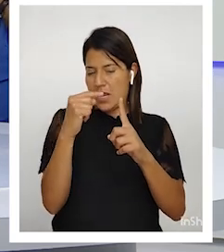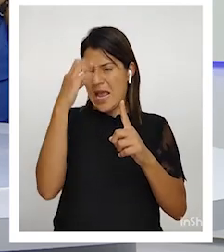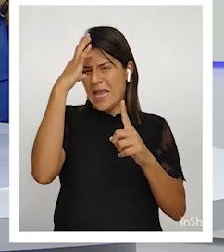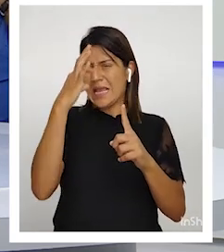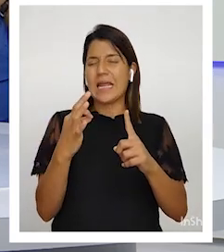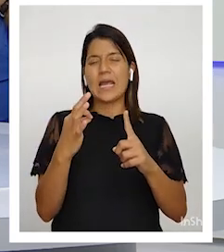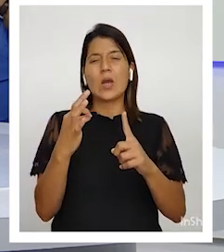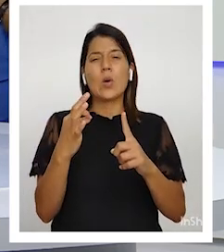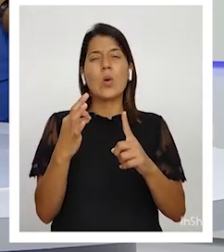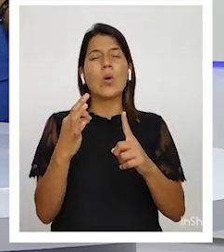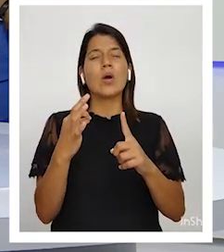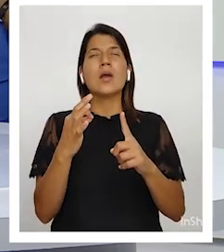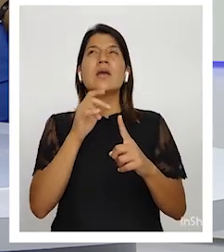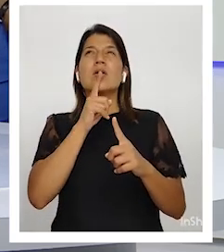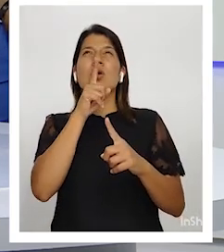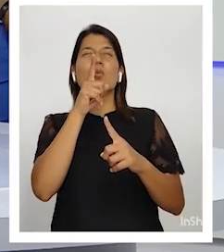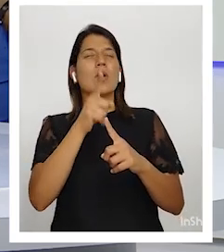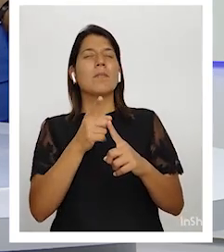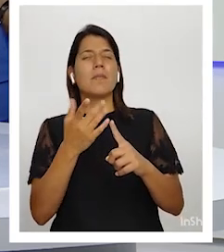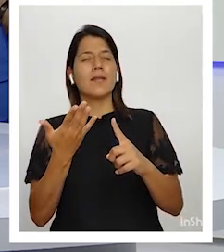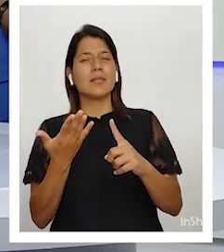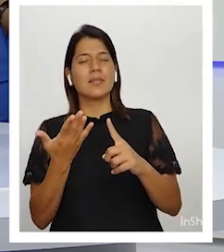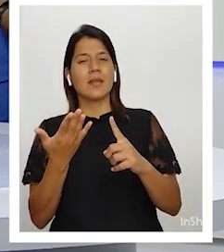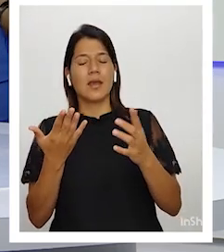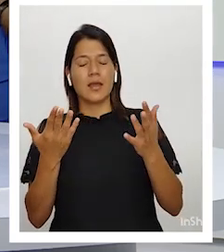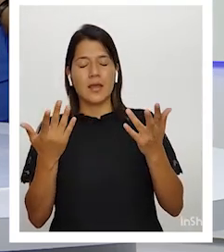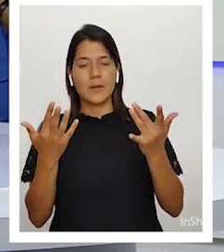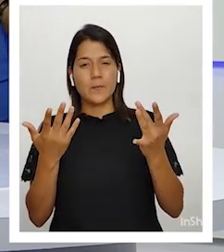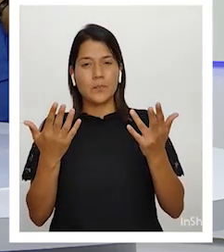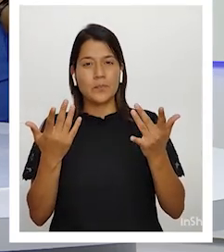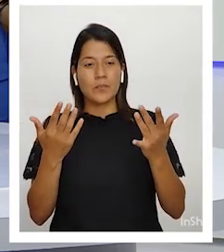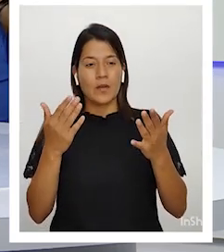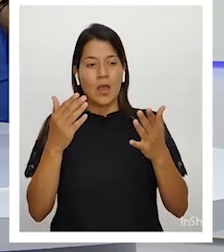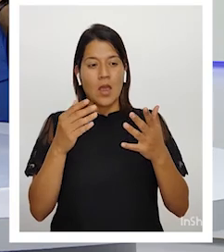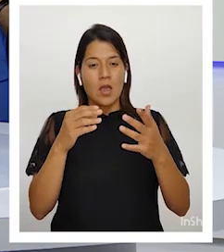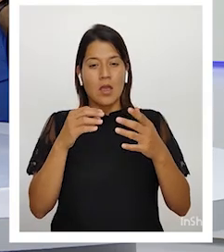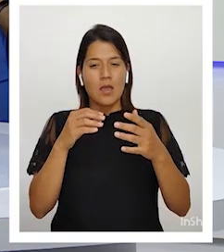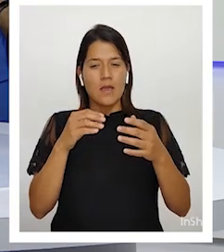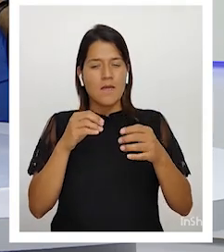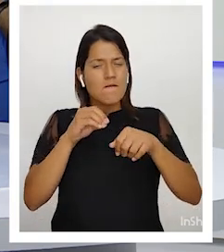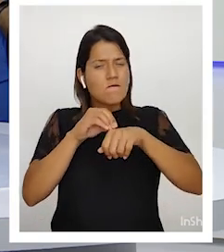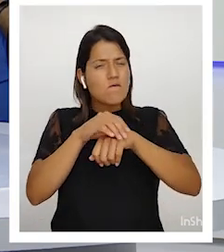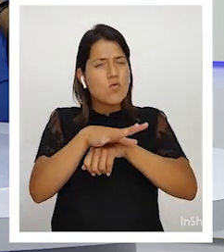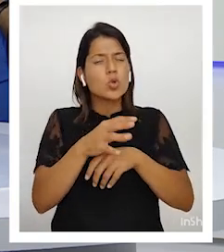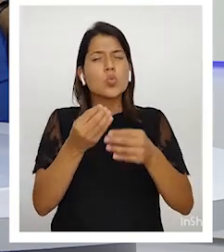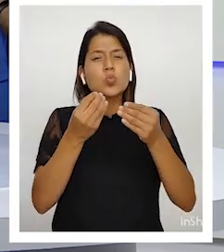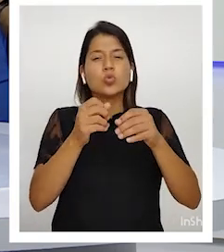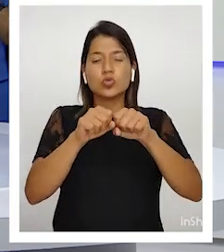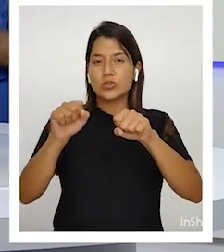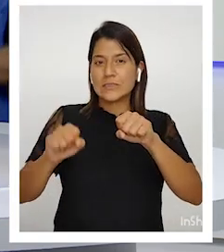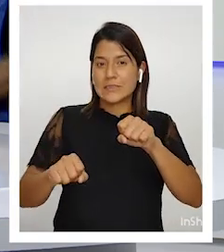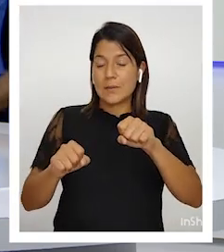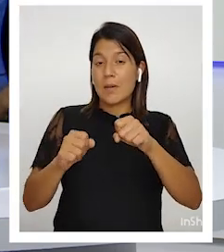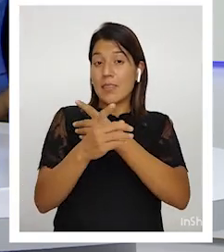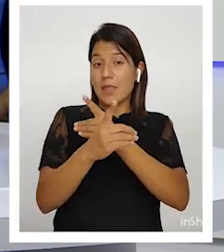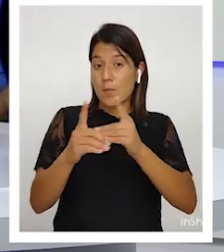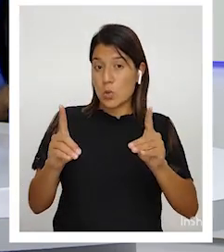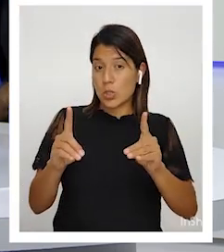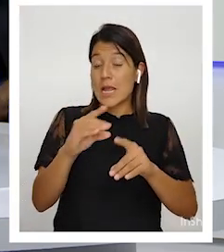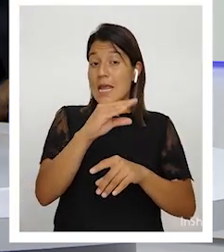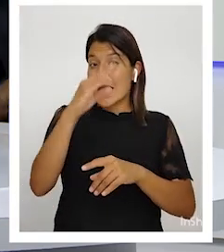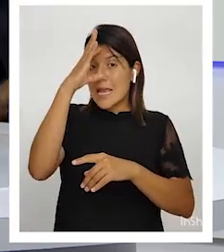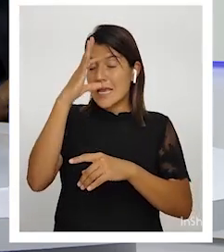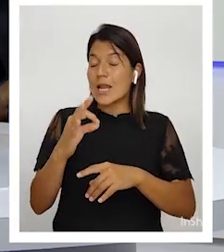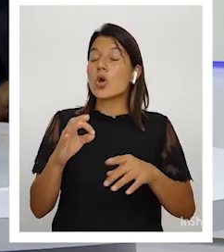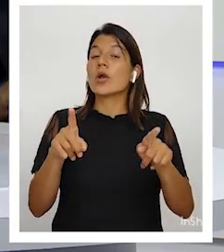permeado enormemente en nuestros sistemas democráticos. Y creo que también es gran